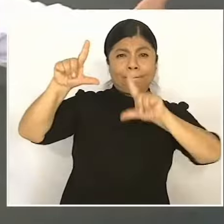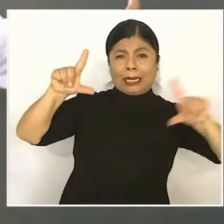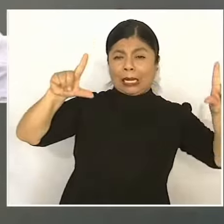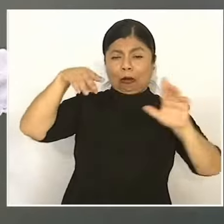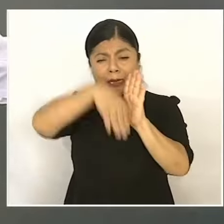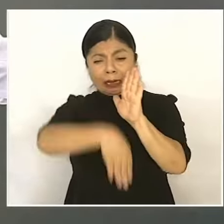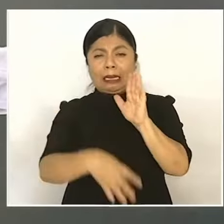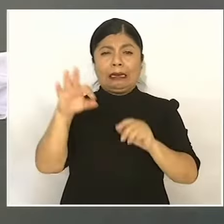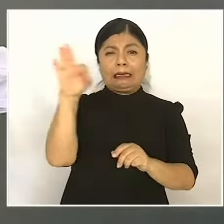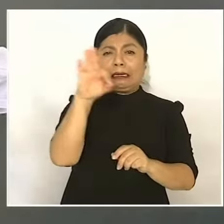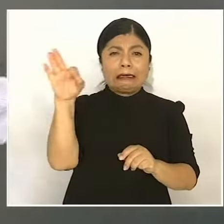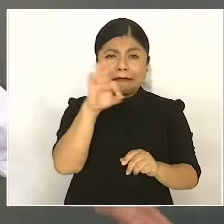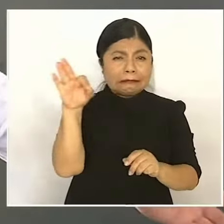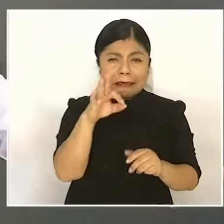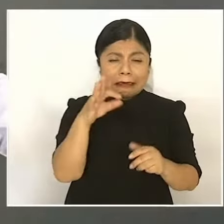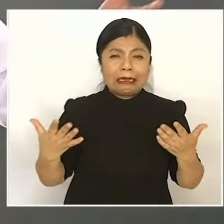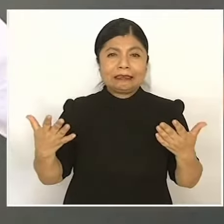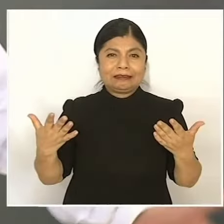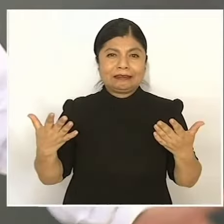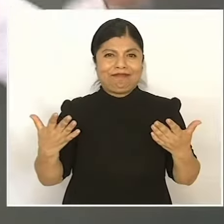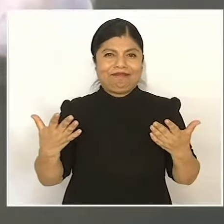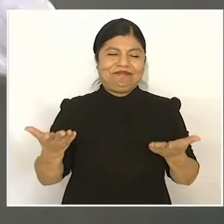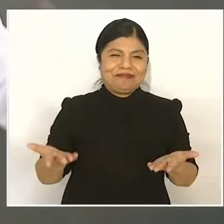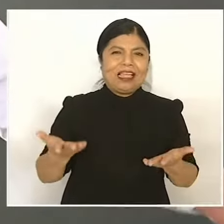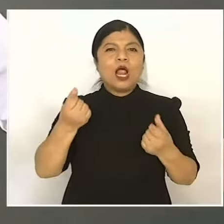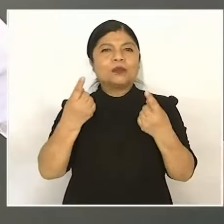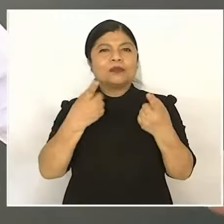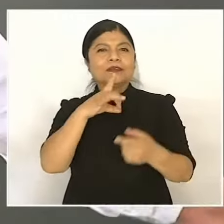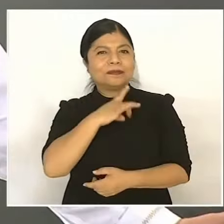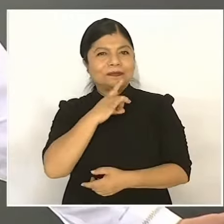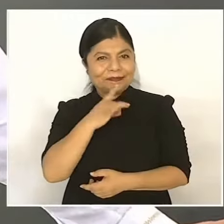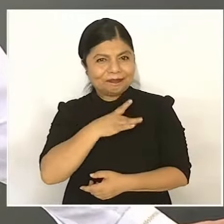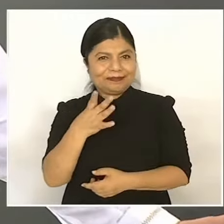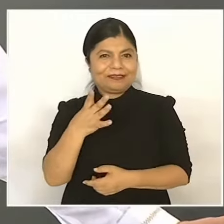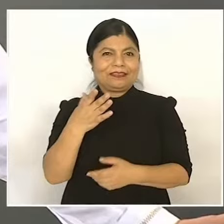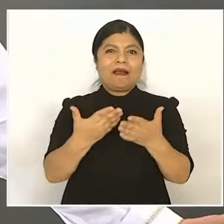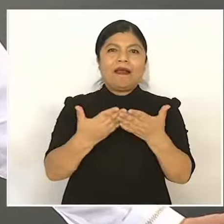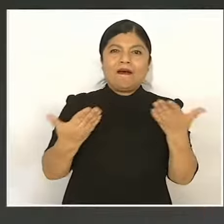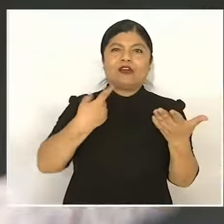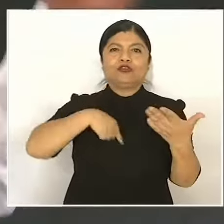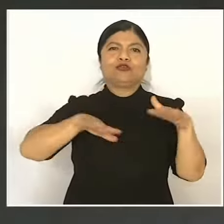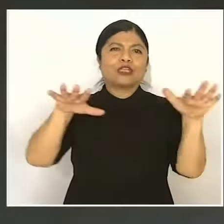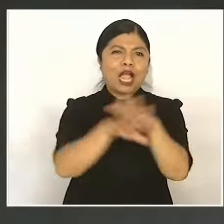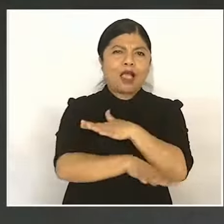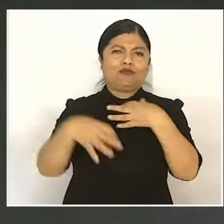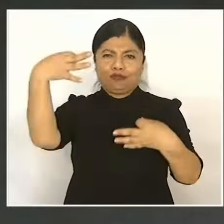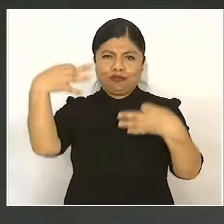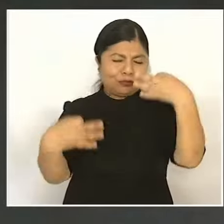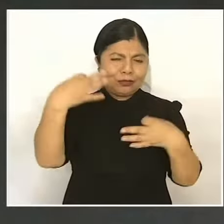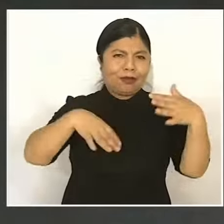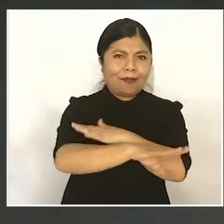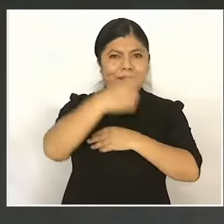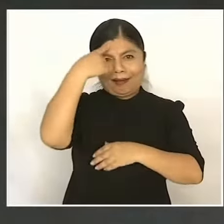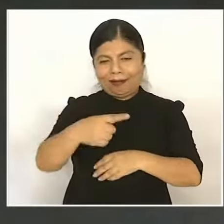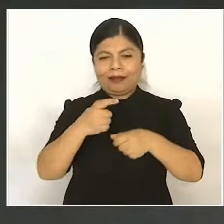¿Qué miedo van a tener si lo que queremos es que se acabe la corrupción, desterrar la corrupción?